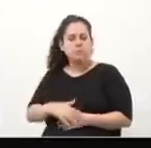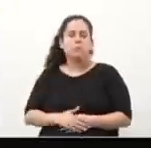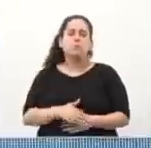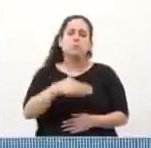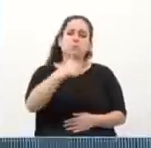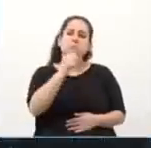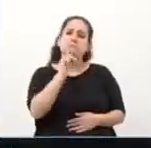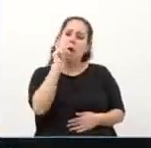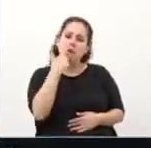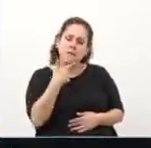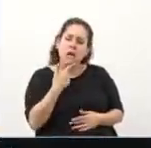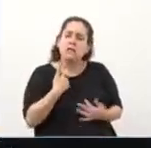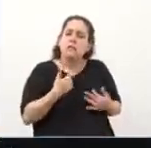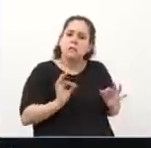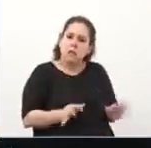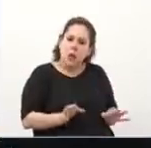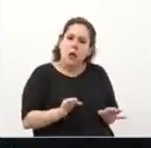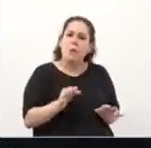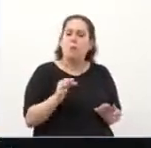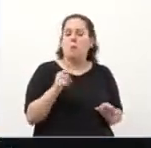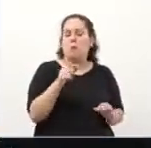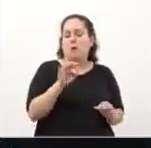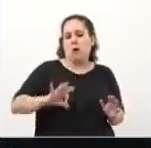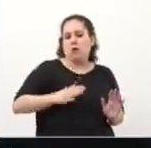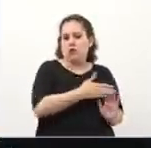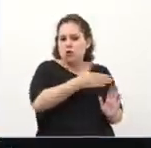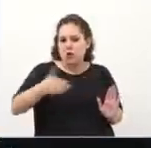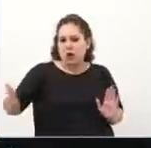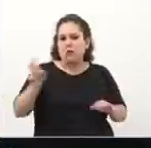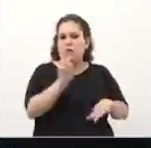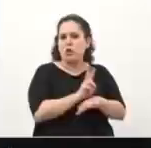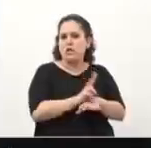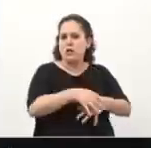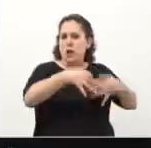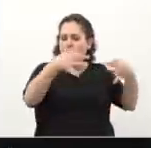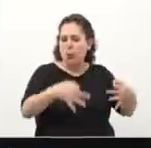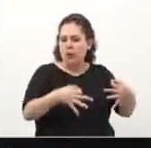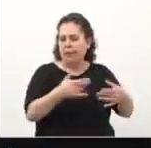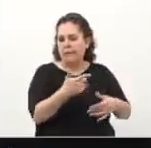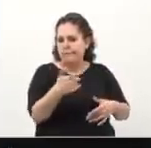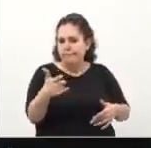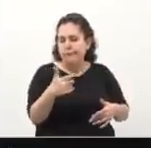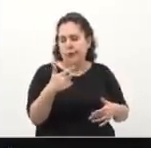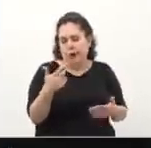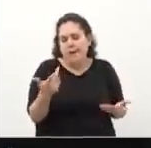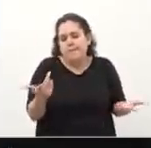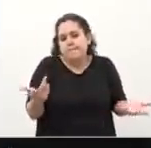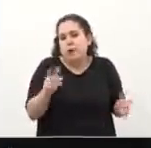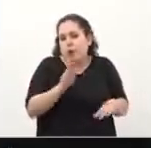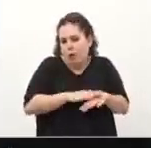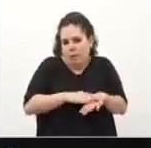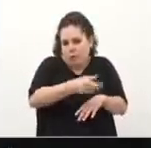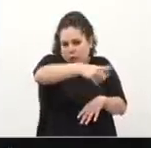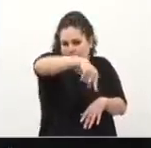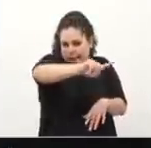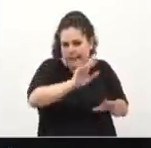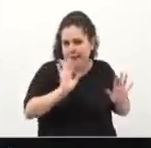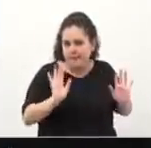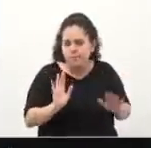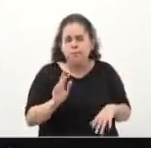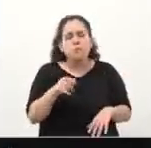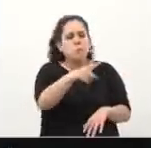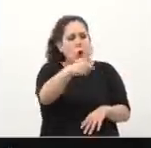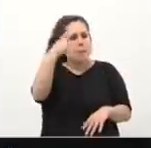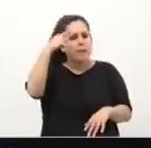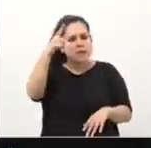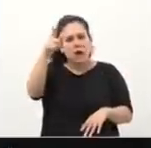reconocemos que estos años la inseguridad siguió siendo un problema para los vecinos y vecinas de la ciudad. Creo que en eso estamos todos de acuerdo. ¿Por qué pensás que teniendo la policía